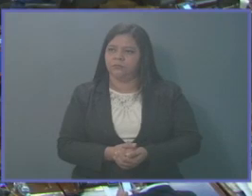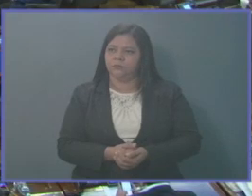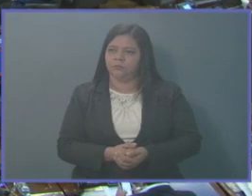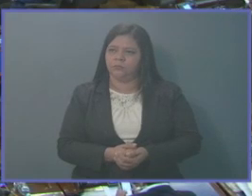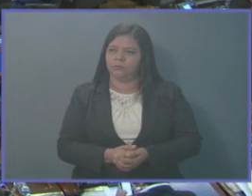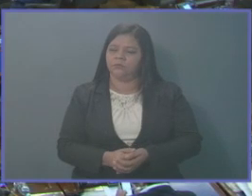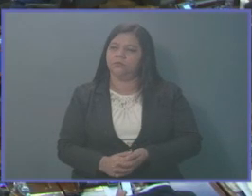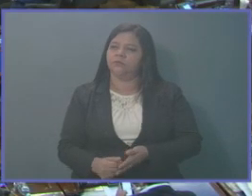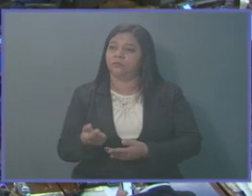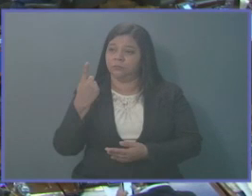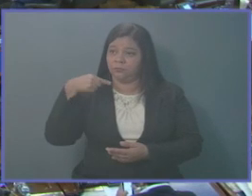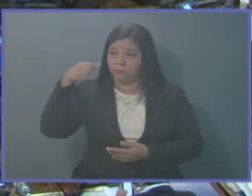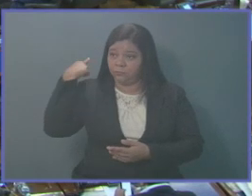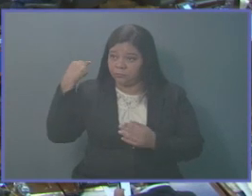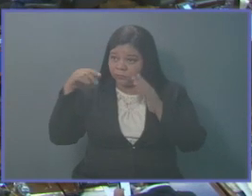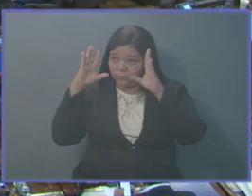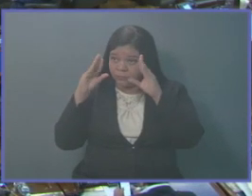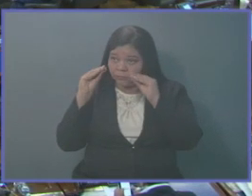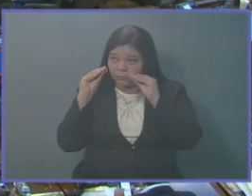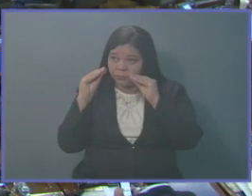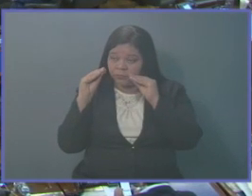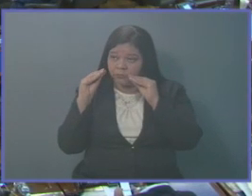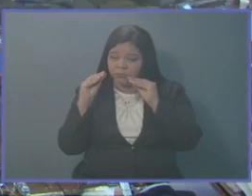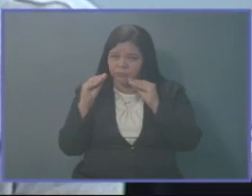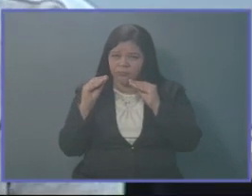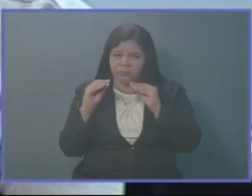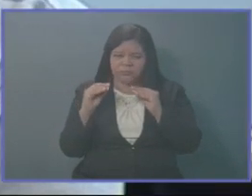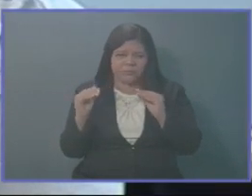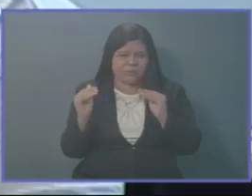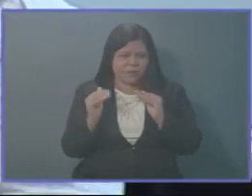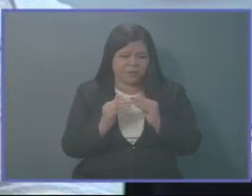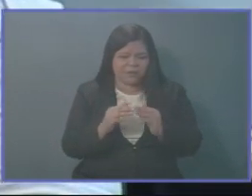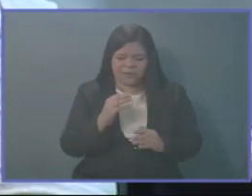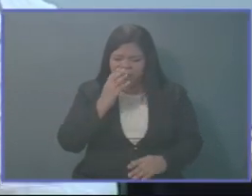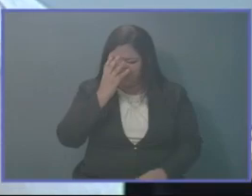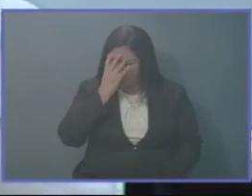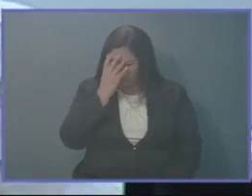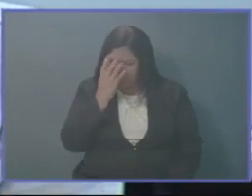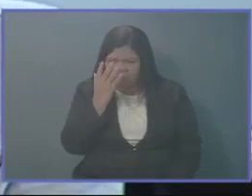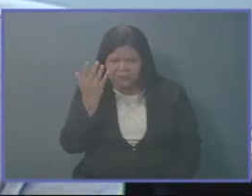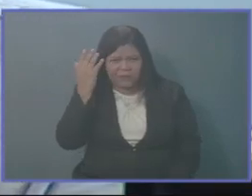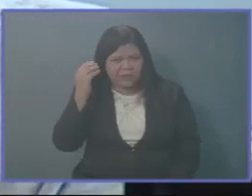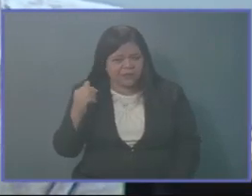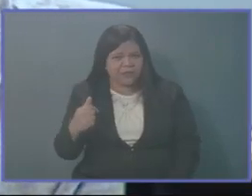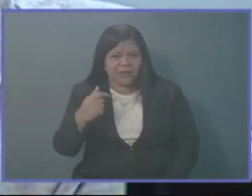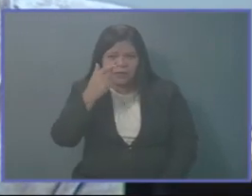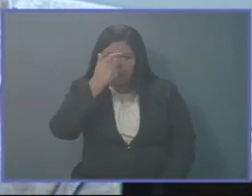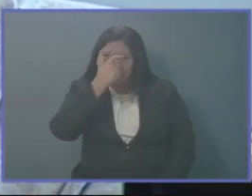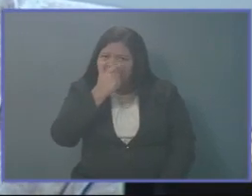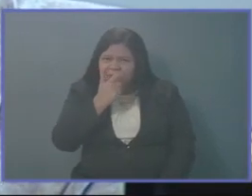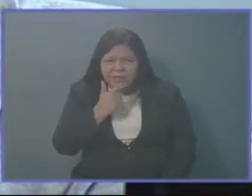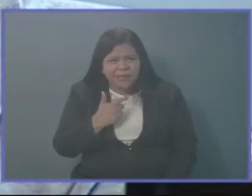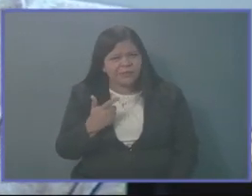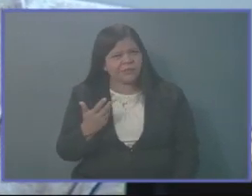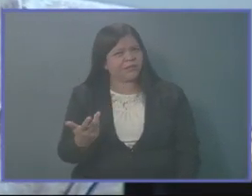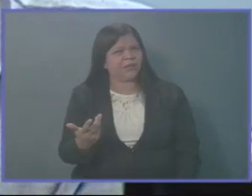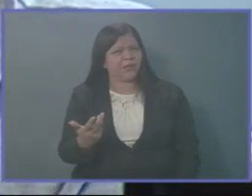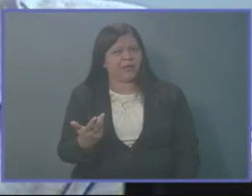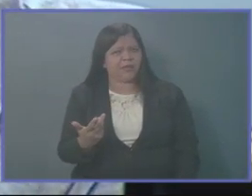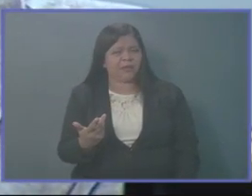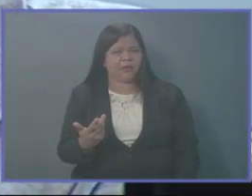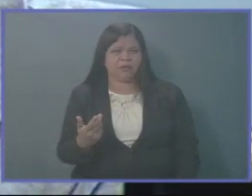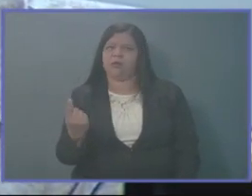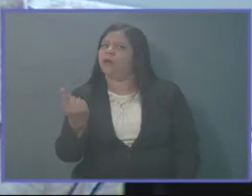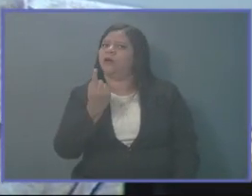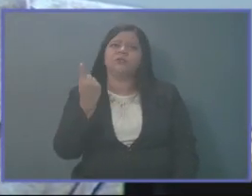Lo ocurrido anoche, además de vergonzoso y lamentable, es triste y doloroso, no